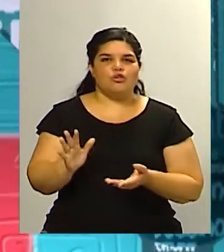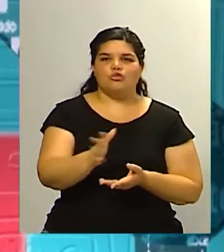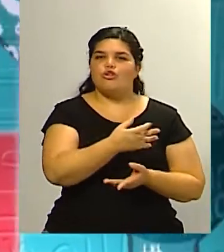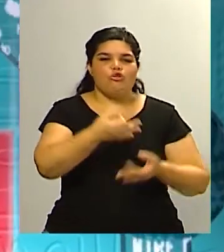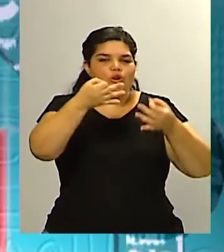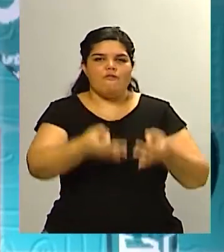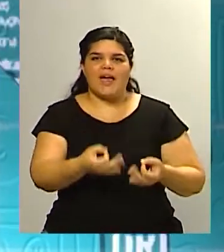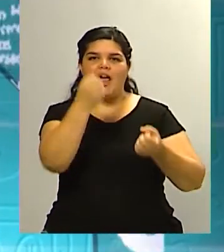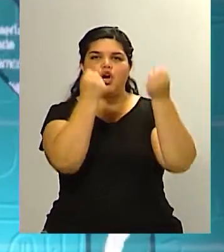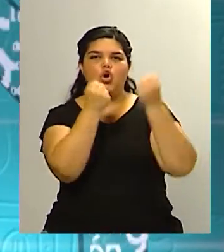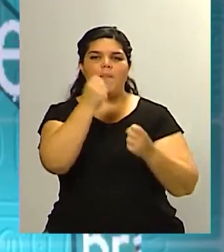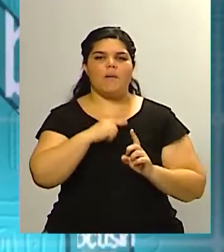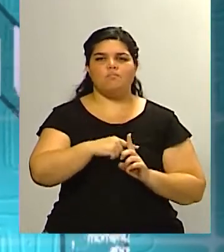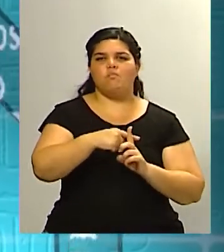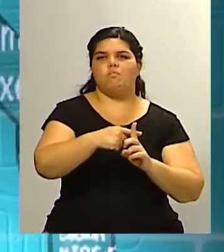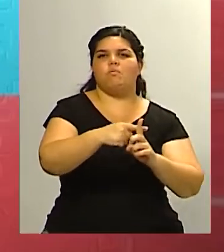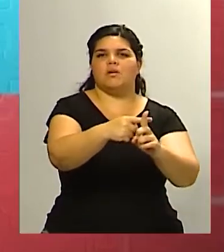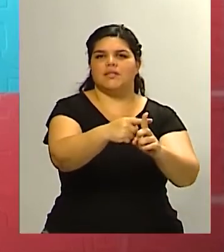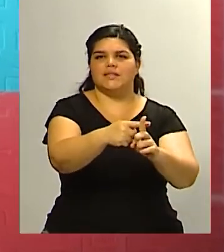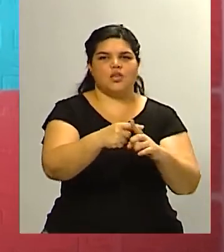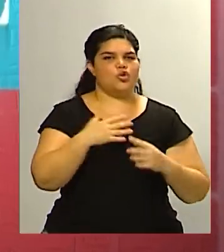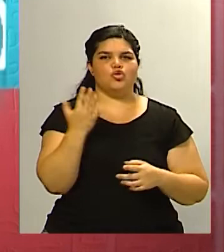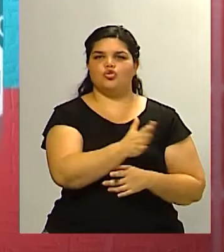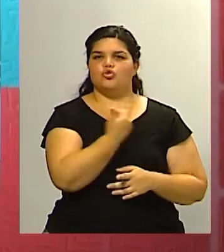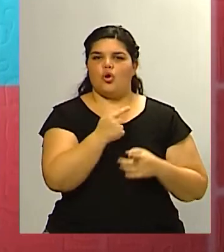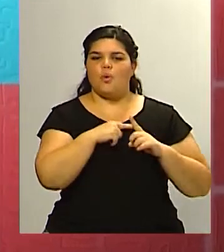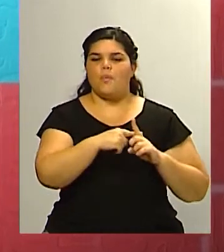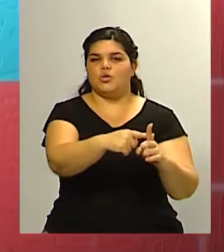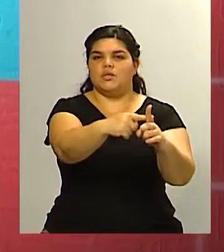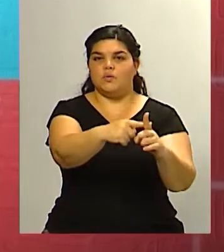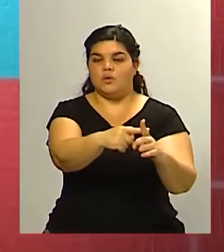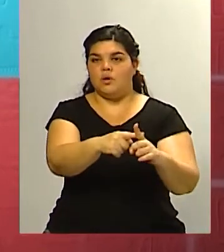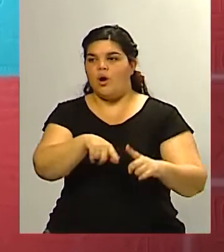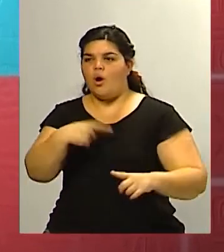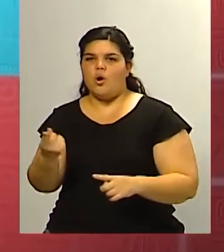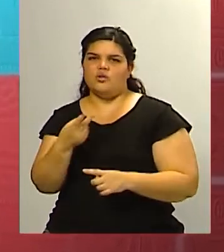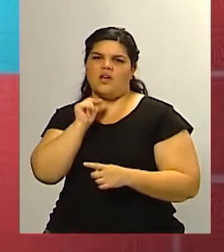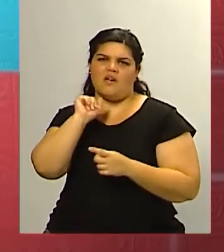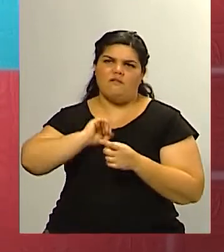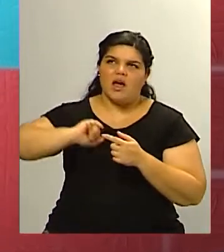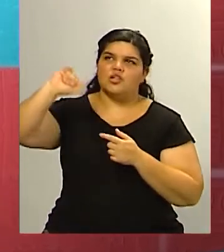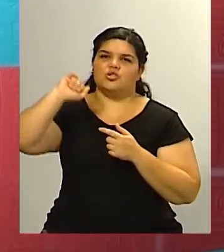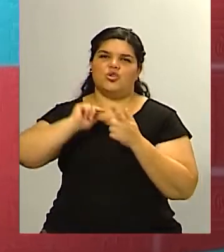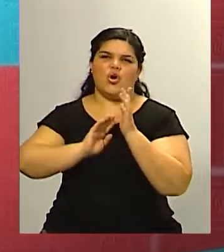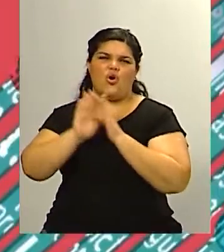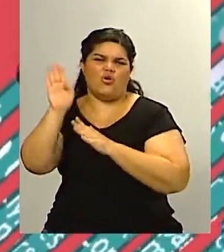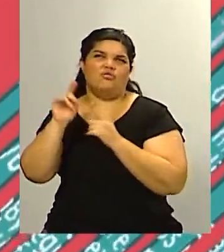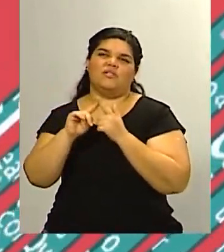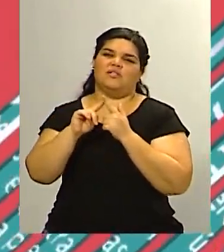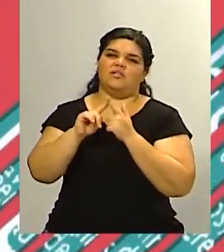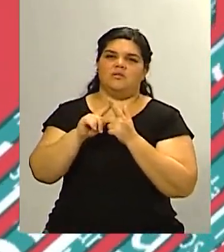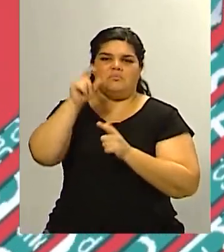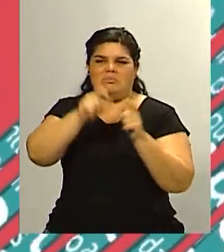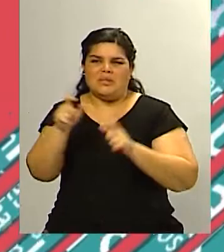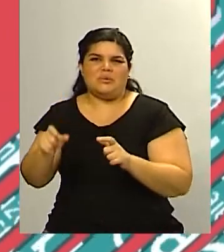optimistas en un contexto de malestar económico de alta inflación de mayorías que no logran llegar ni siquiera al